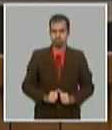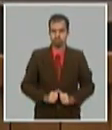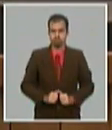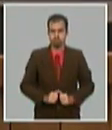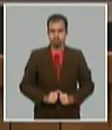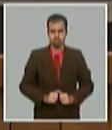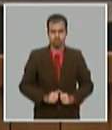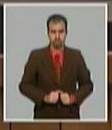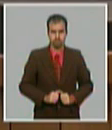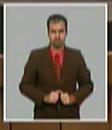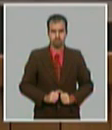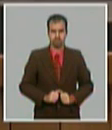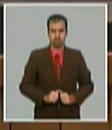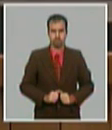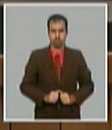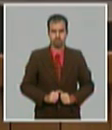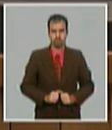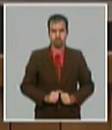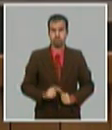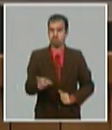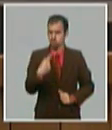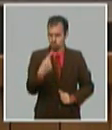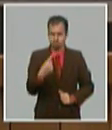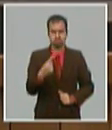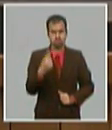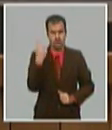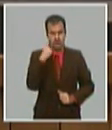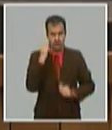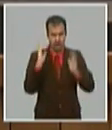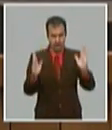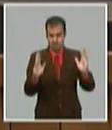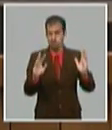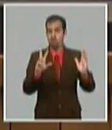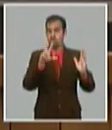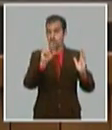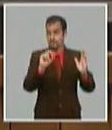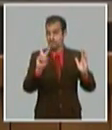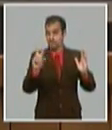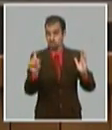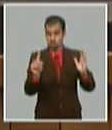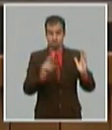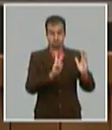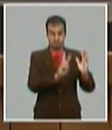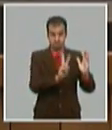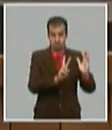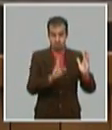por lo tanto vamos a apostar por la recuperación del país entre el año 2021 y 2022 es posible hacerlo